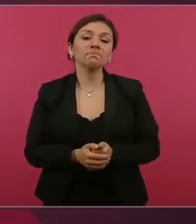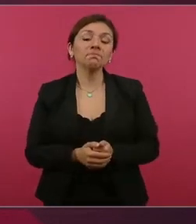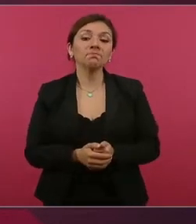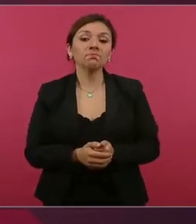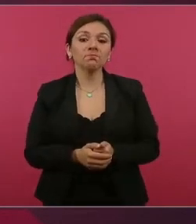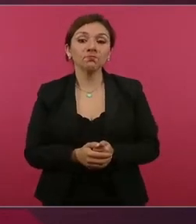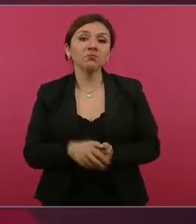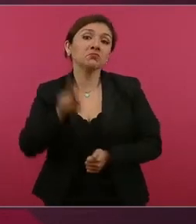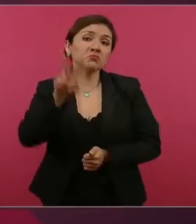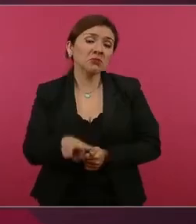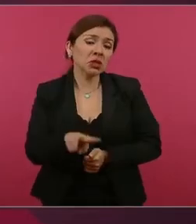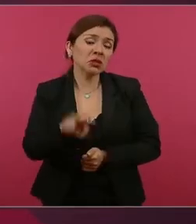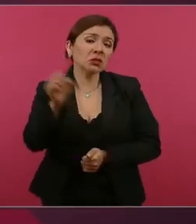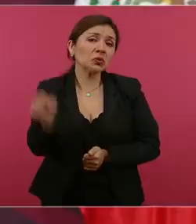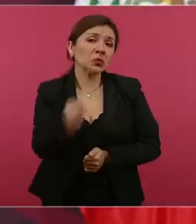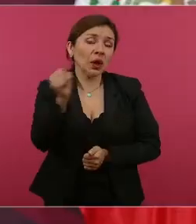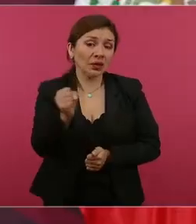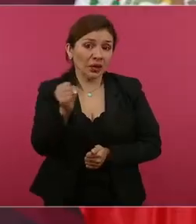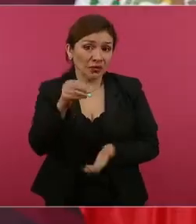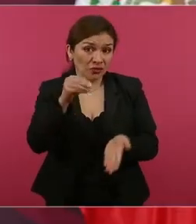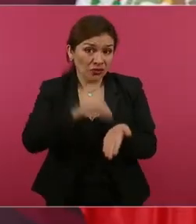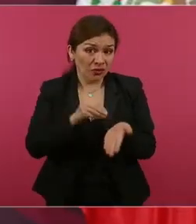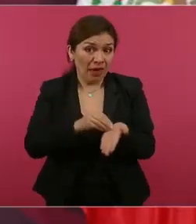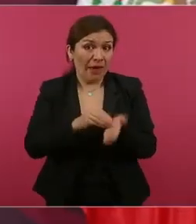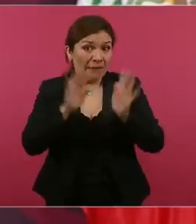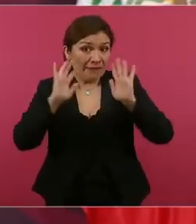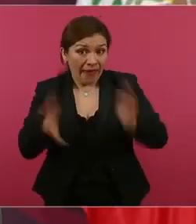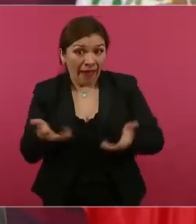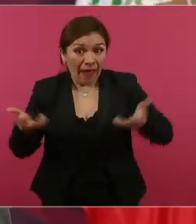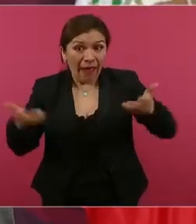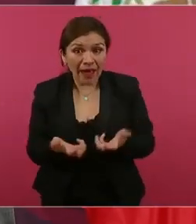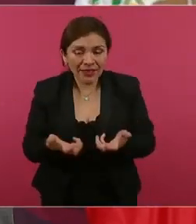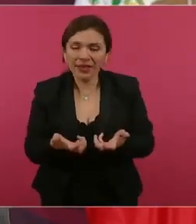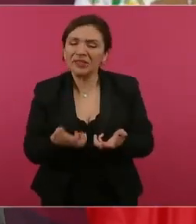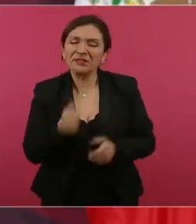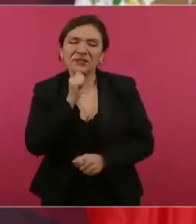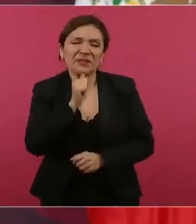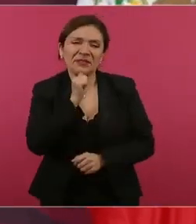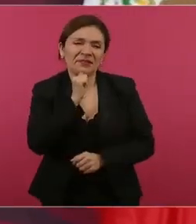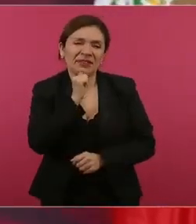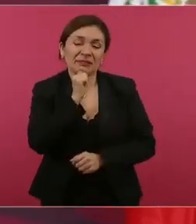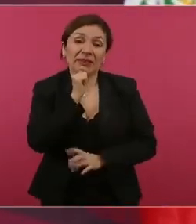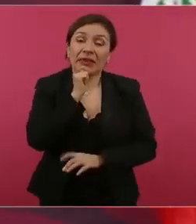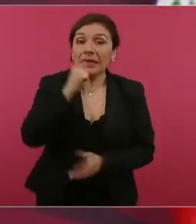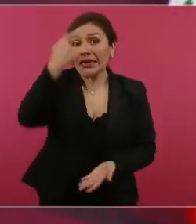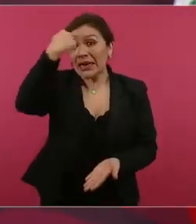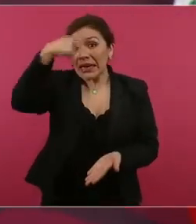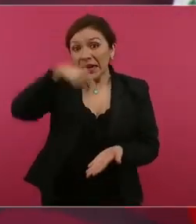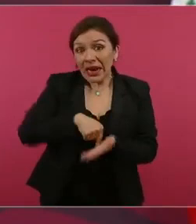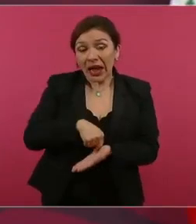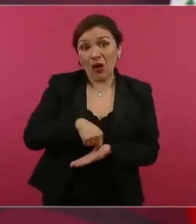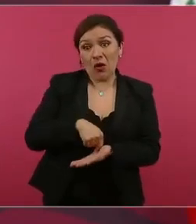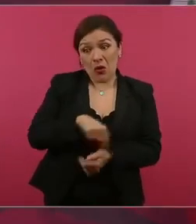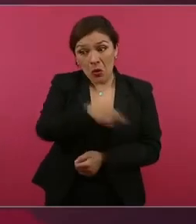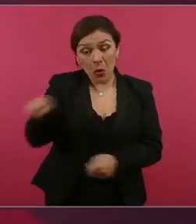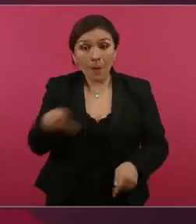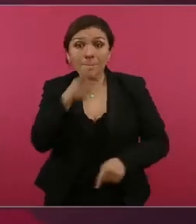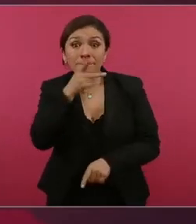Todavía, afortunadamente, no se lleva a cabo, ni creo que los padres de familia,